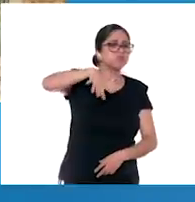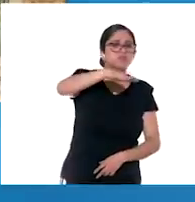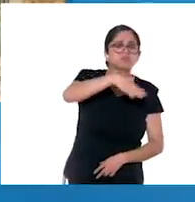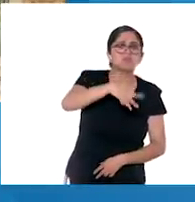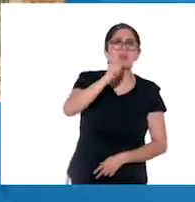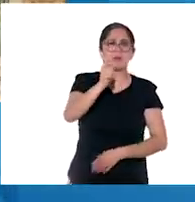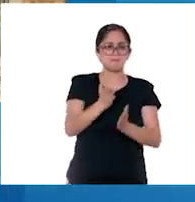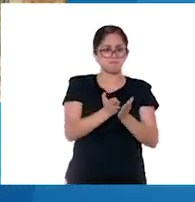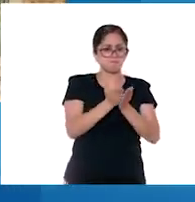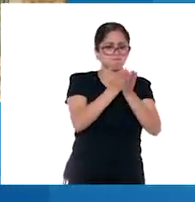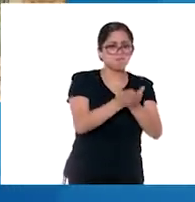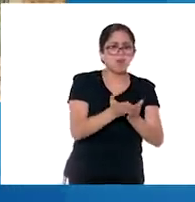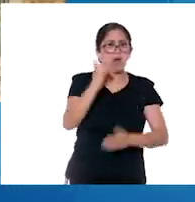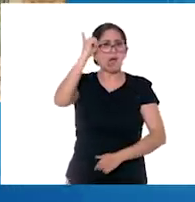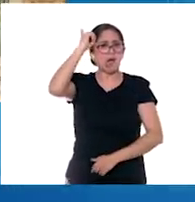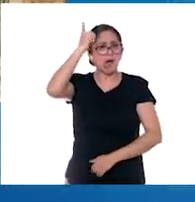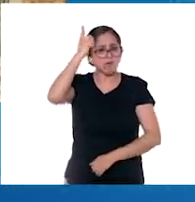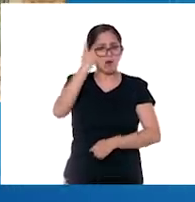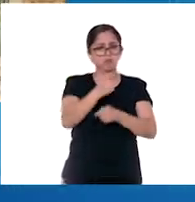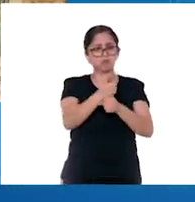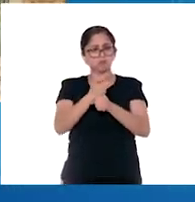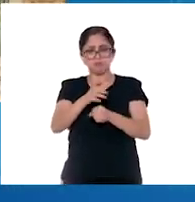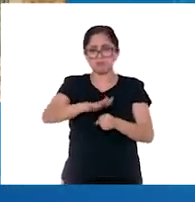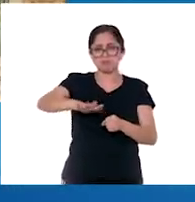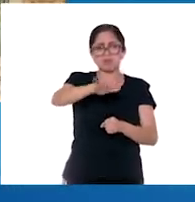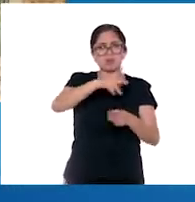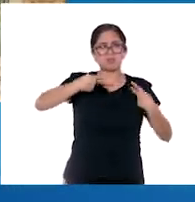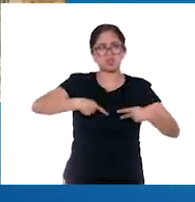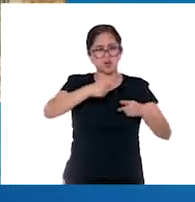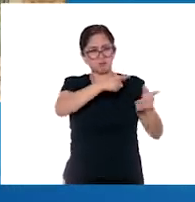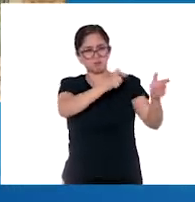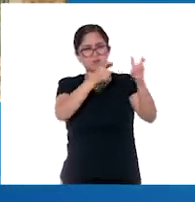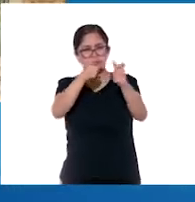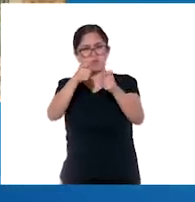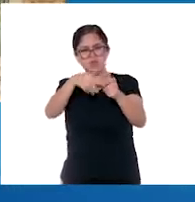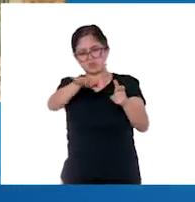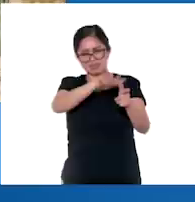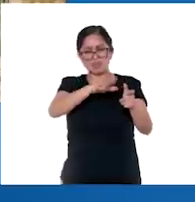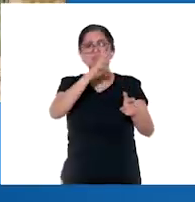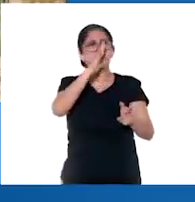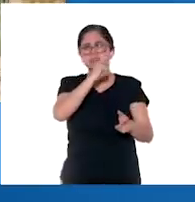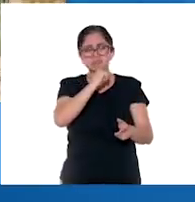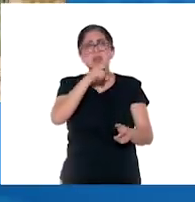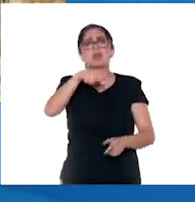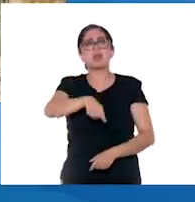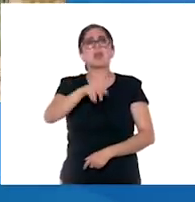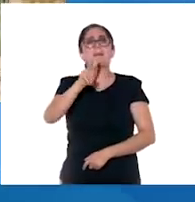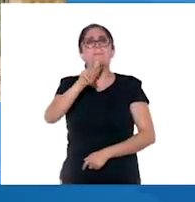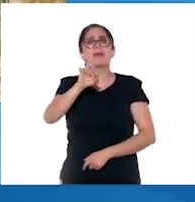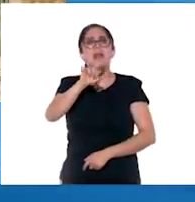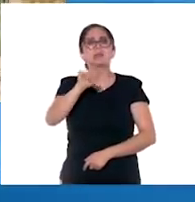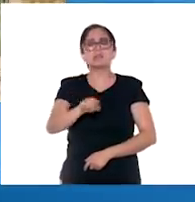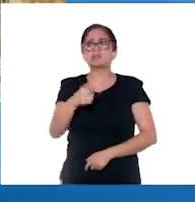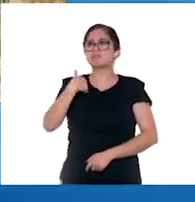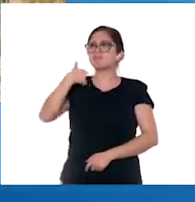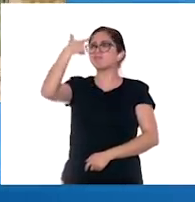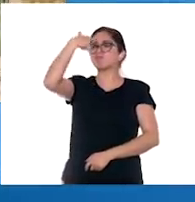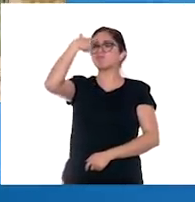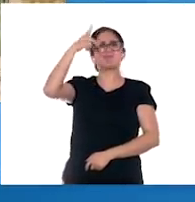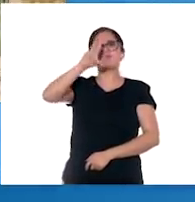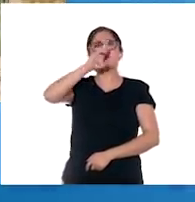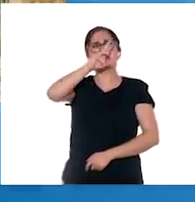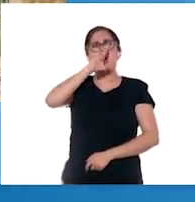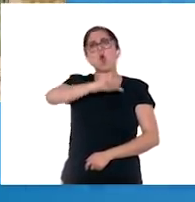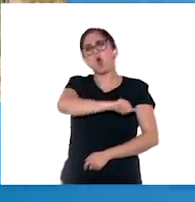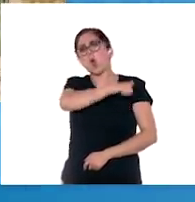navíos, caballos, cañones e infantería para esta empresa. Pero cuando Cortés estaba a punto de partir, Velázquez se arrepintió de enviarlo y le prohibió